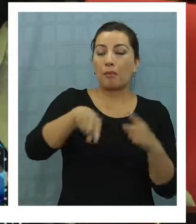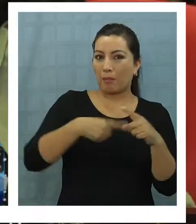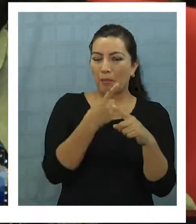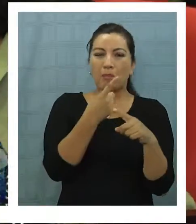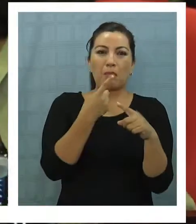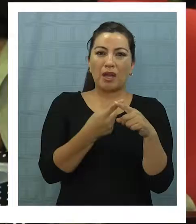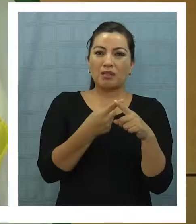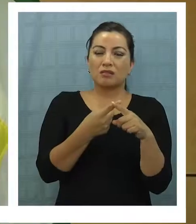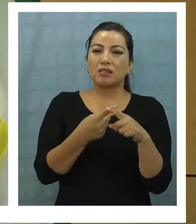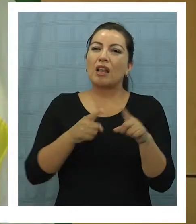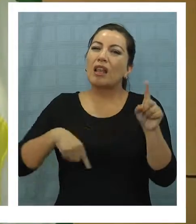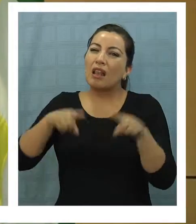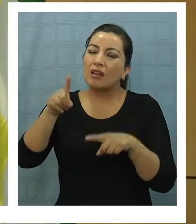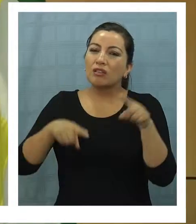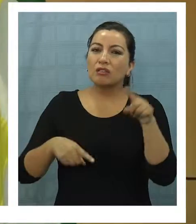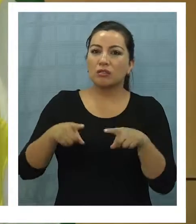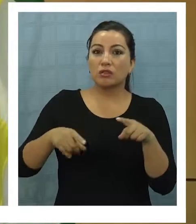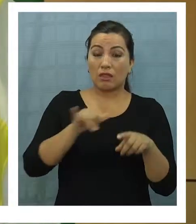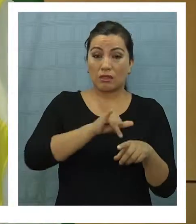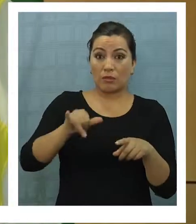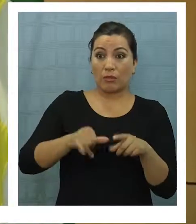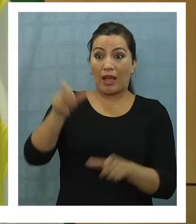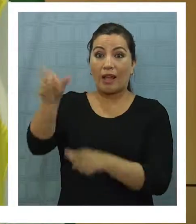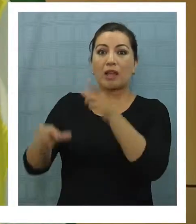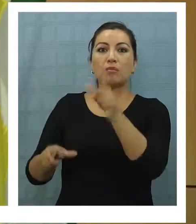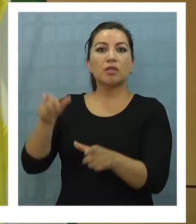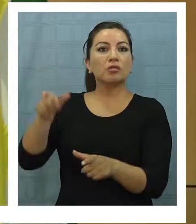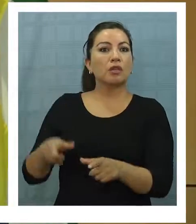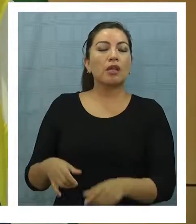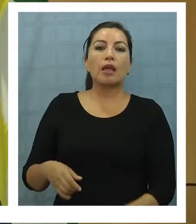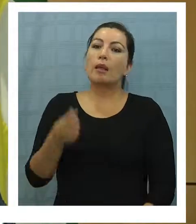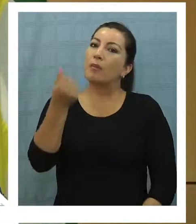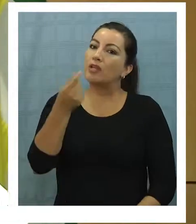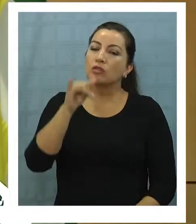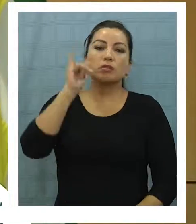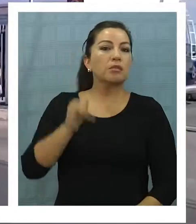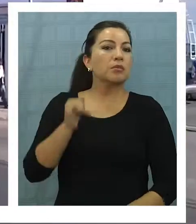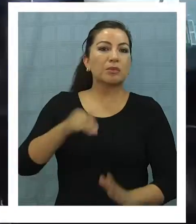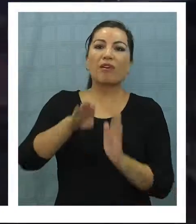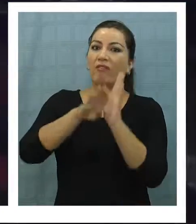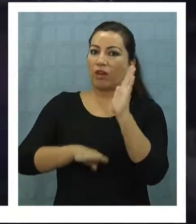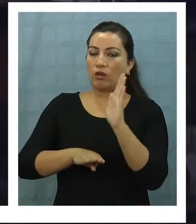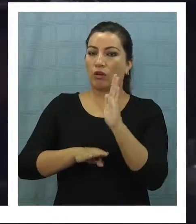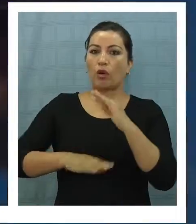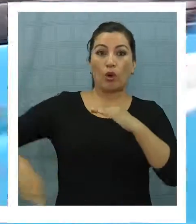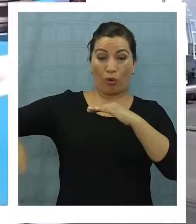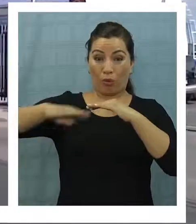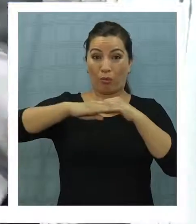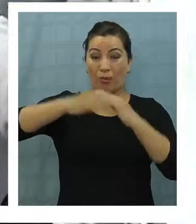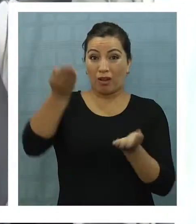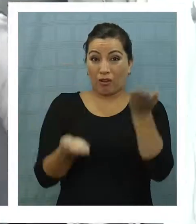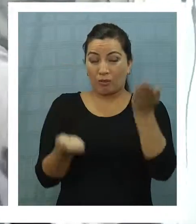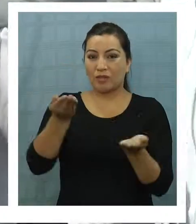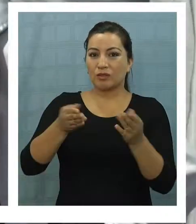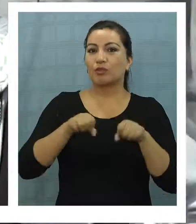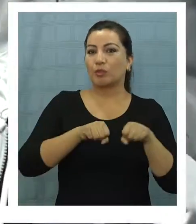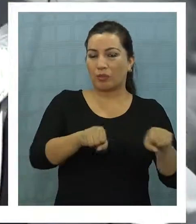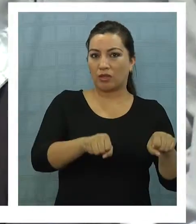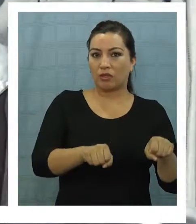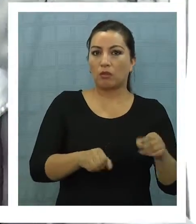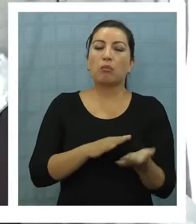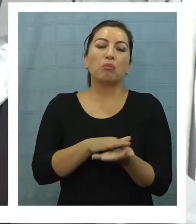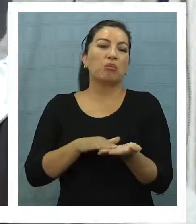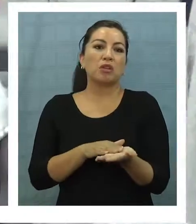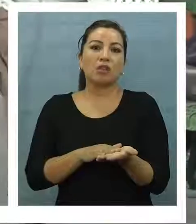mínimos para entregarlo a los pobladores al precio que siempre va a ser mucho más bajo que en el supermercado. Un ejemplo de lo que podría variar el precio de un